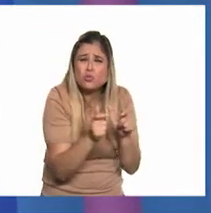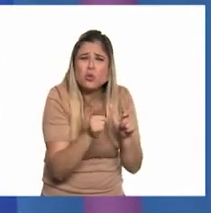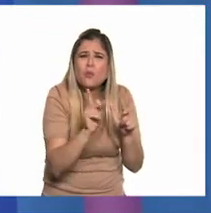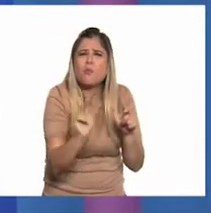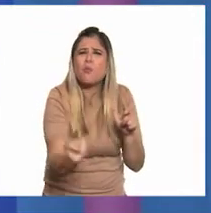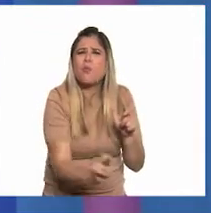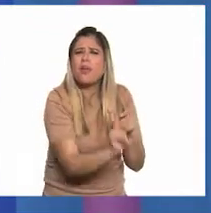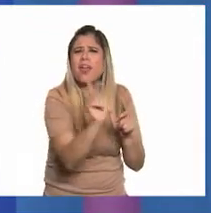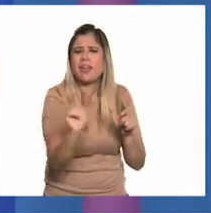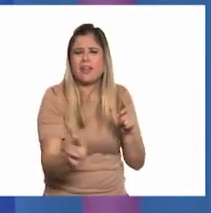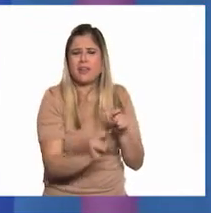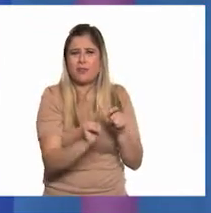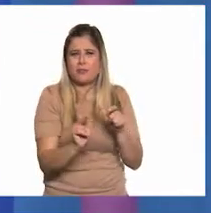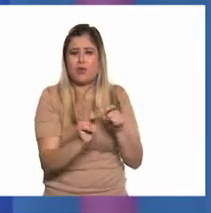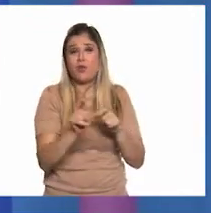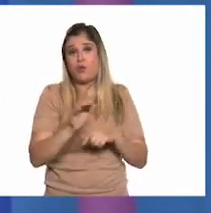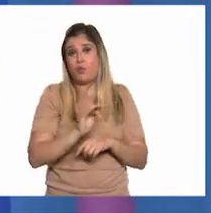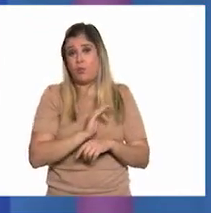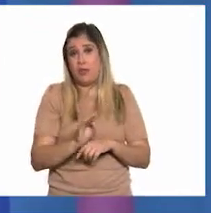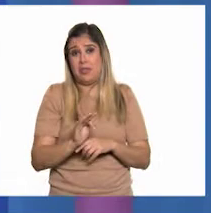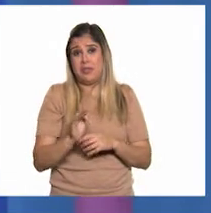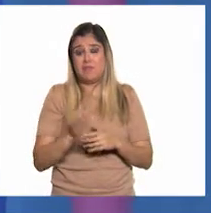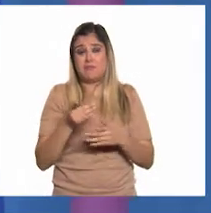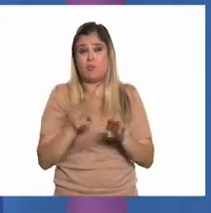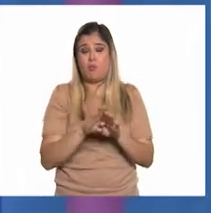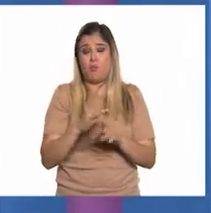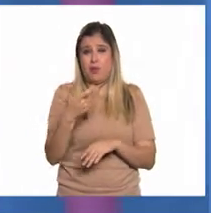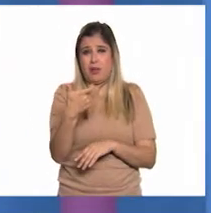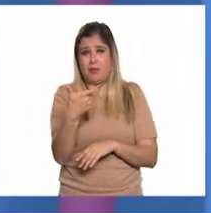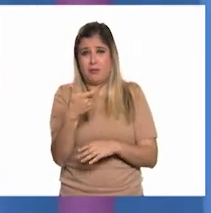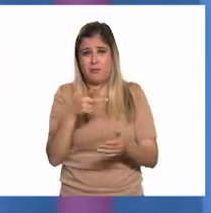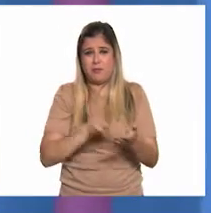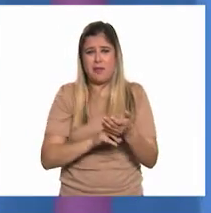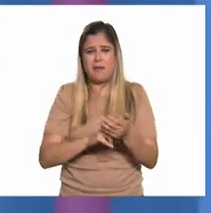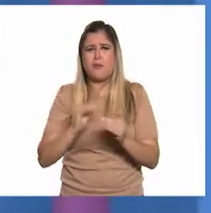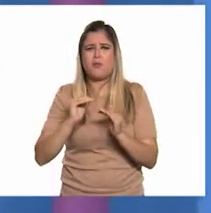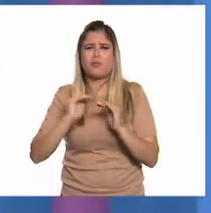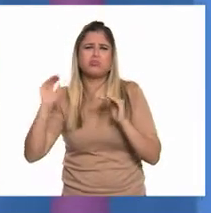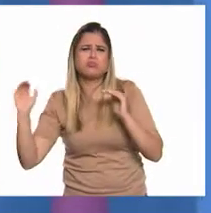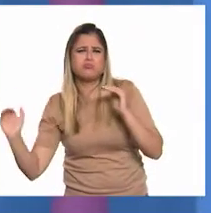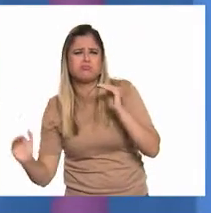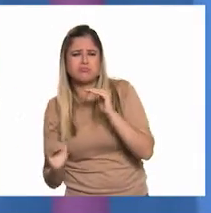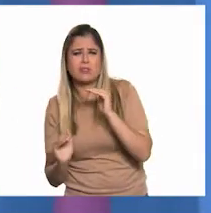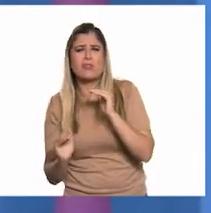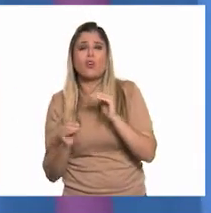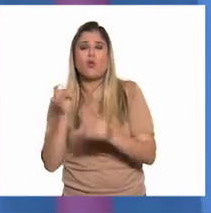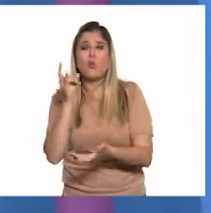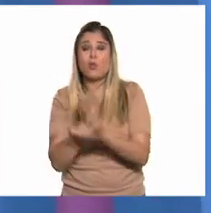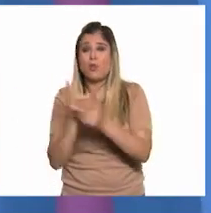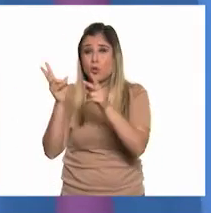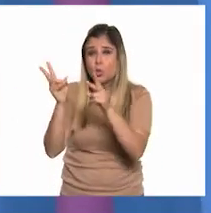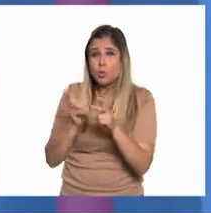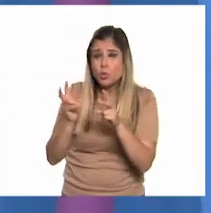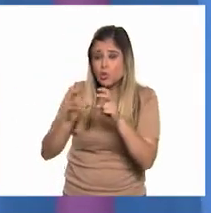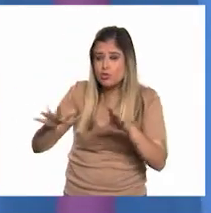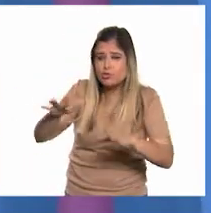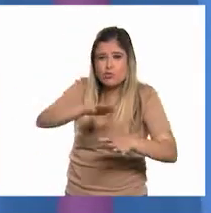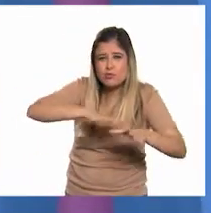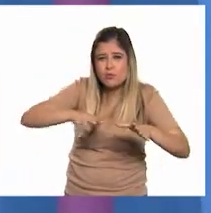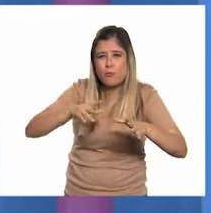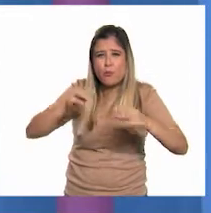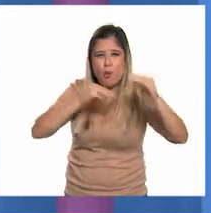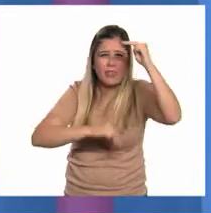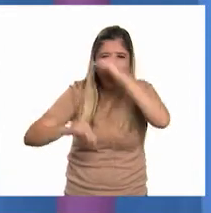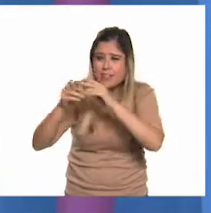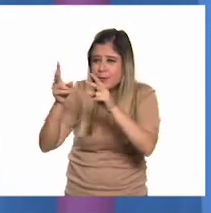rural. Puede considerarse una actividad económica primaria, ya que únicamente se extrae mineral del subsuelo y